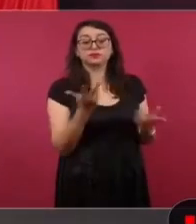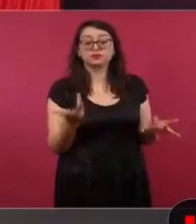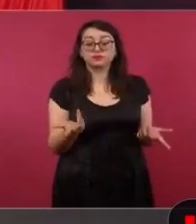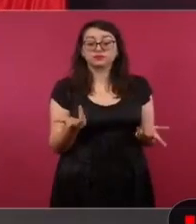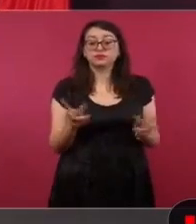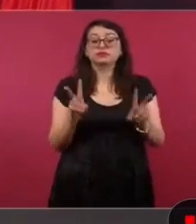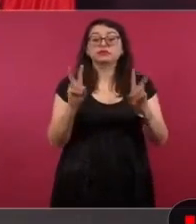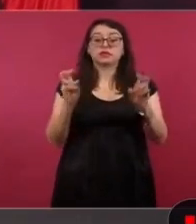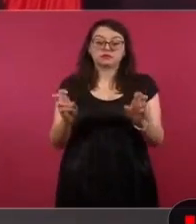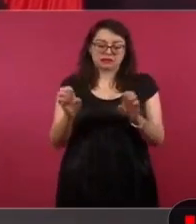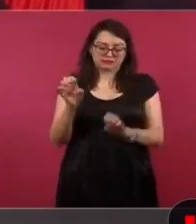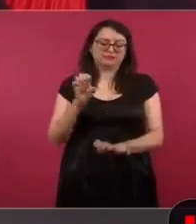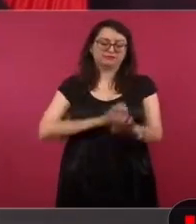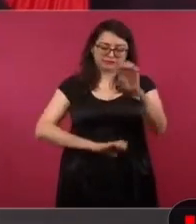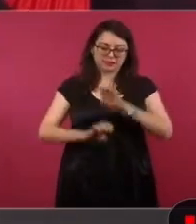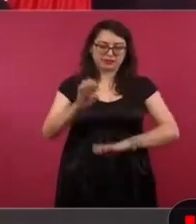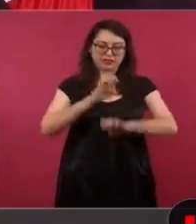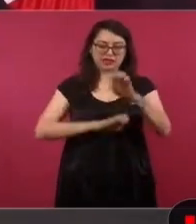Odebrecht,